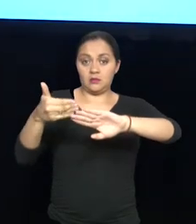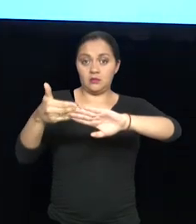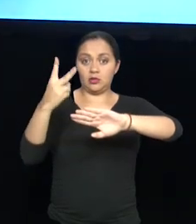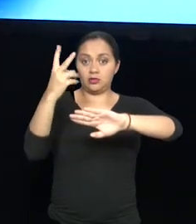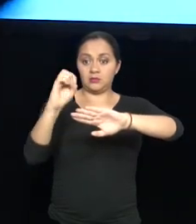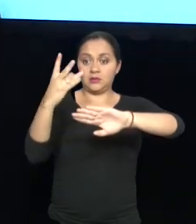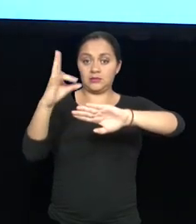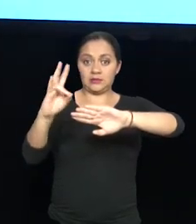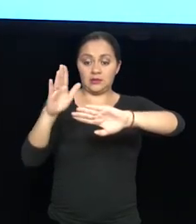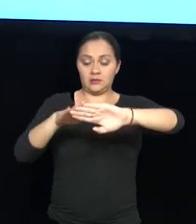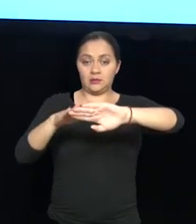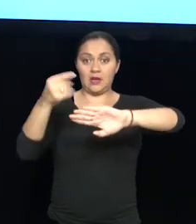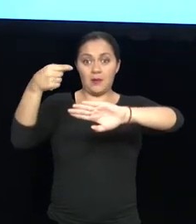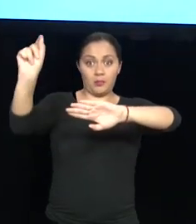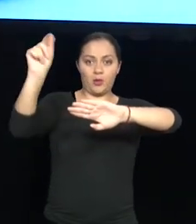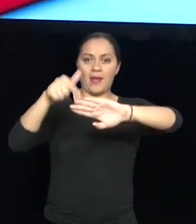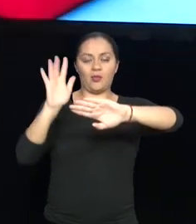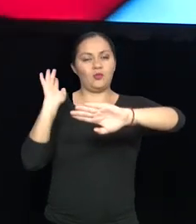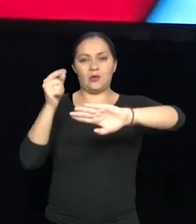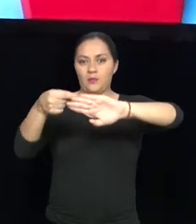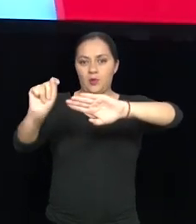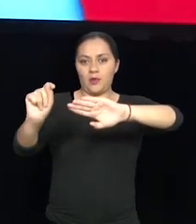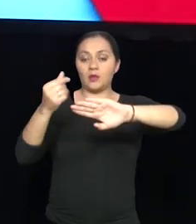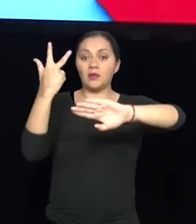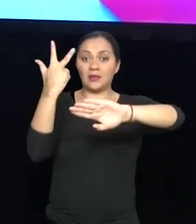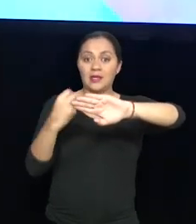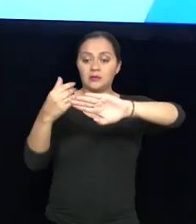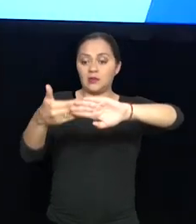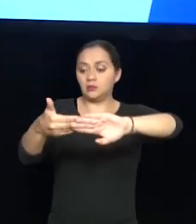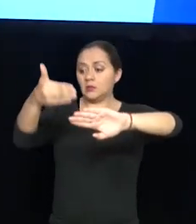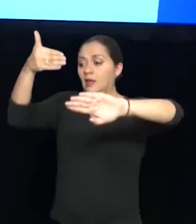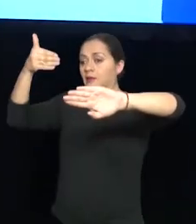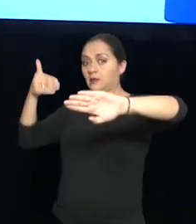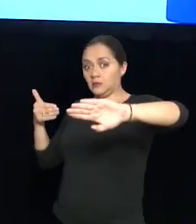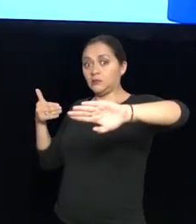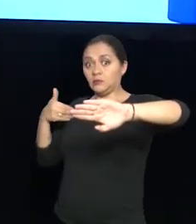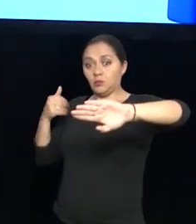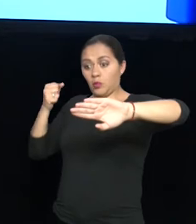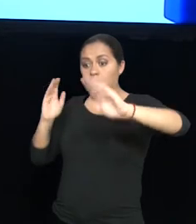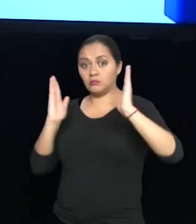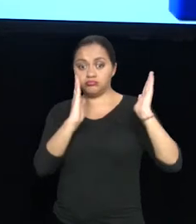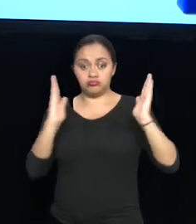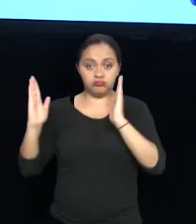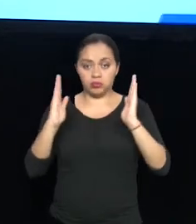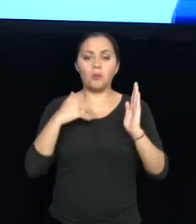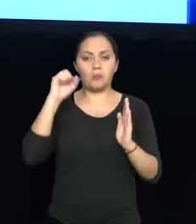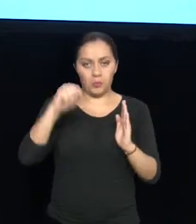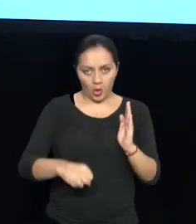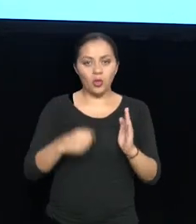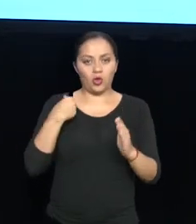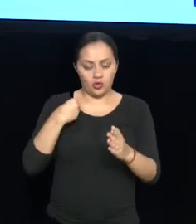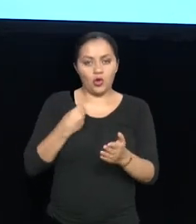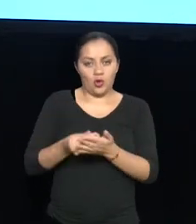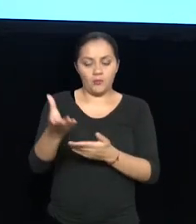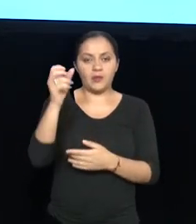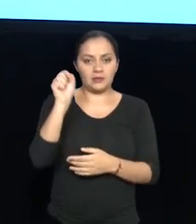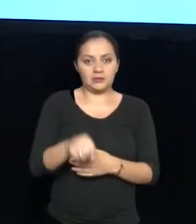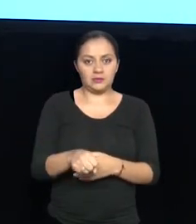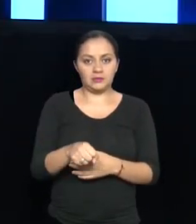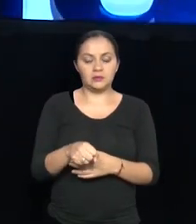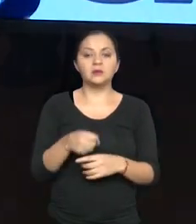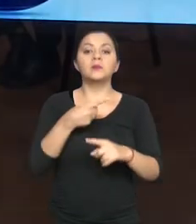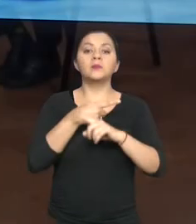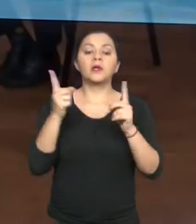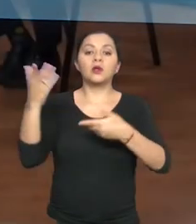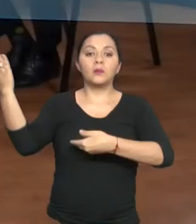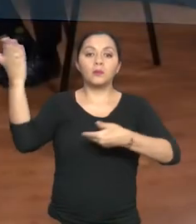aprobada de la importación del vehículo. Eso es real, no? Correcto, correcto, sí. Tres años anteriores sin contar el año de